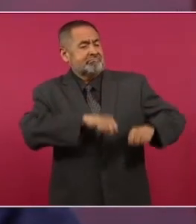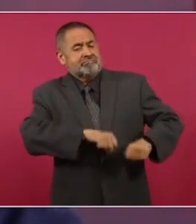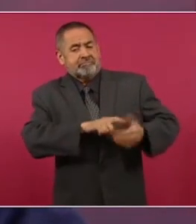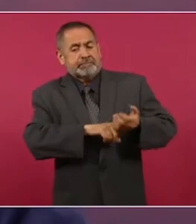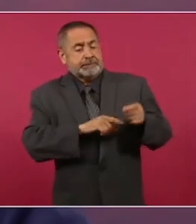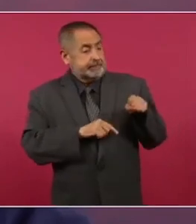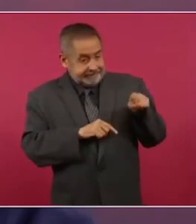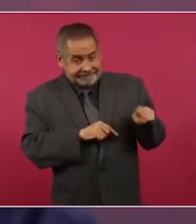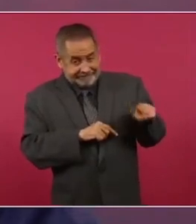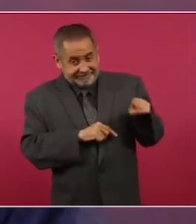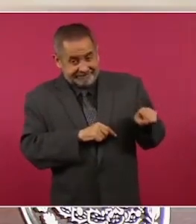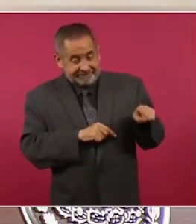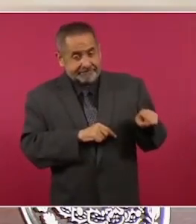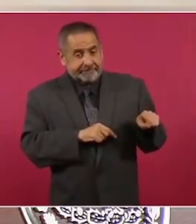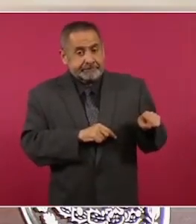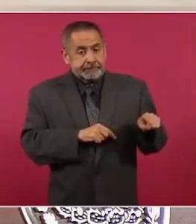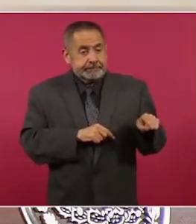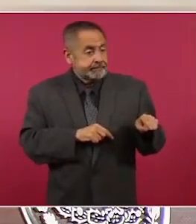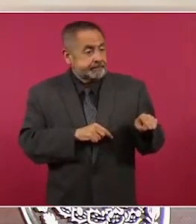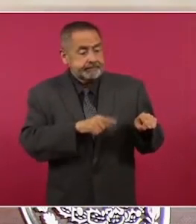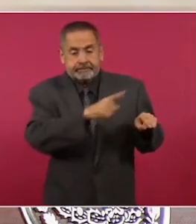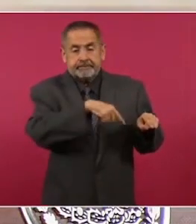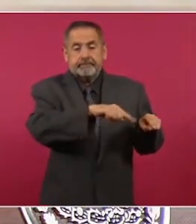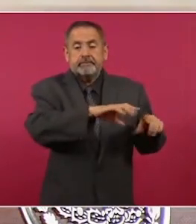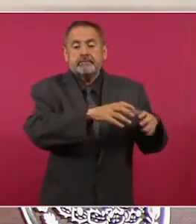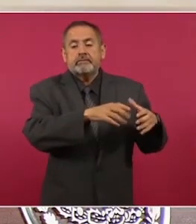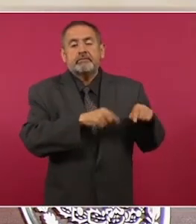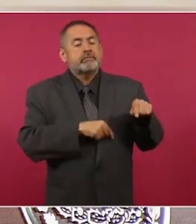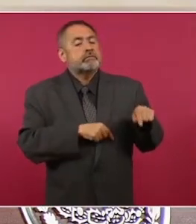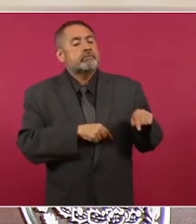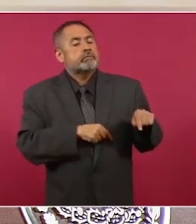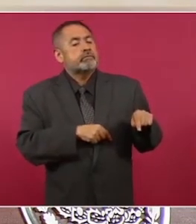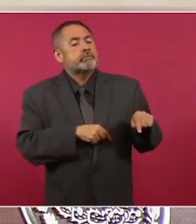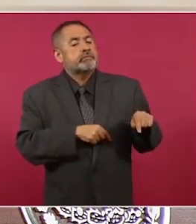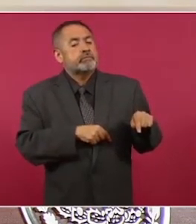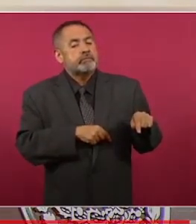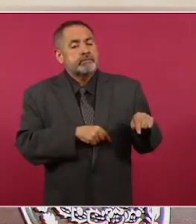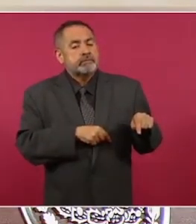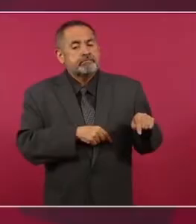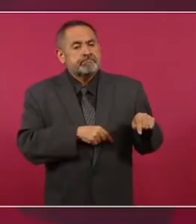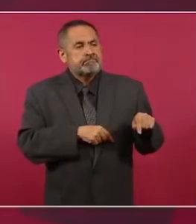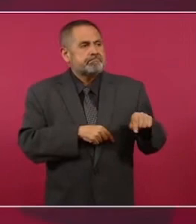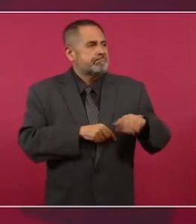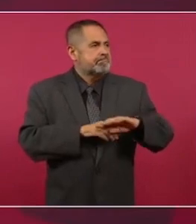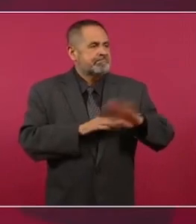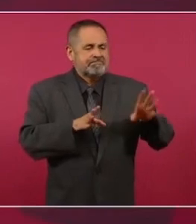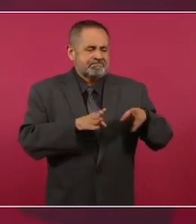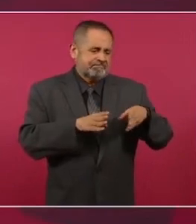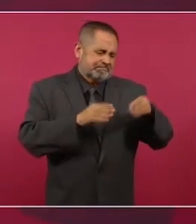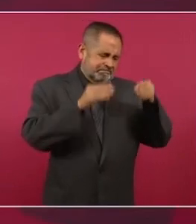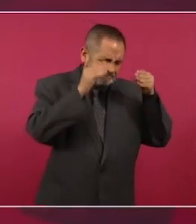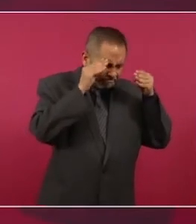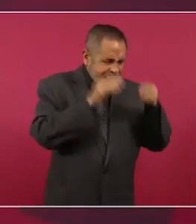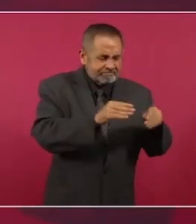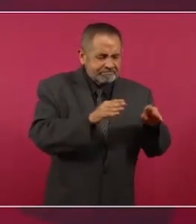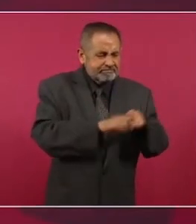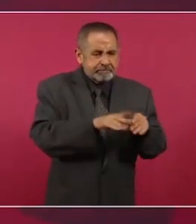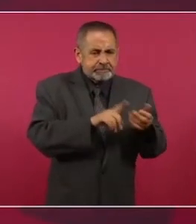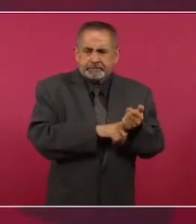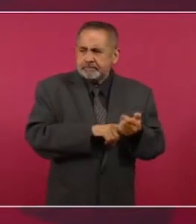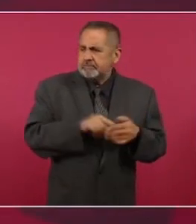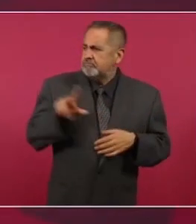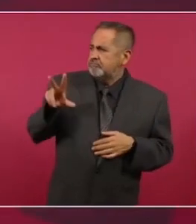que están dedicados a